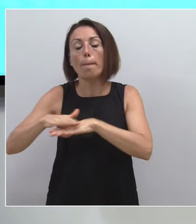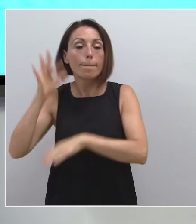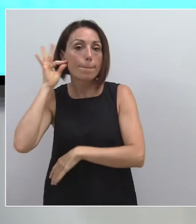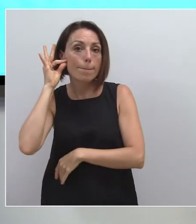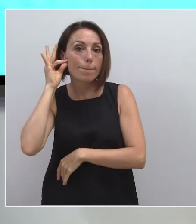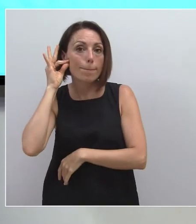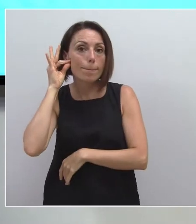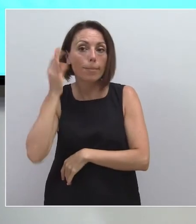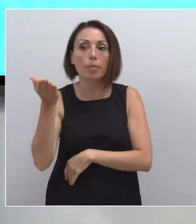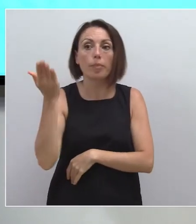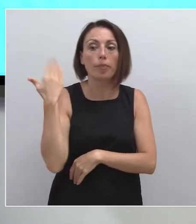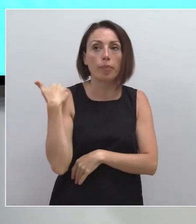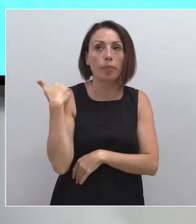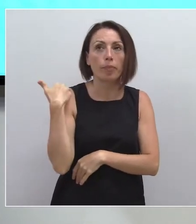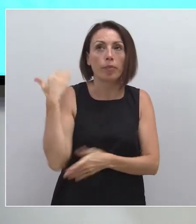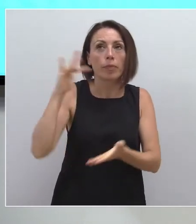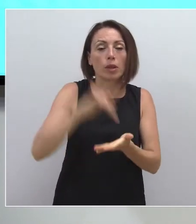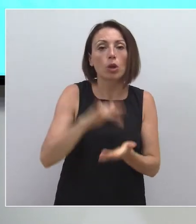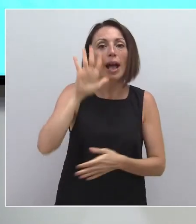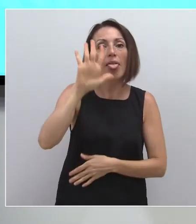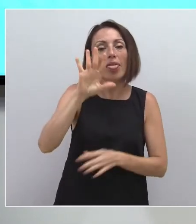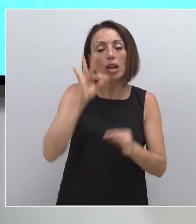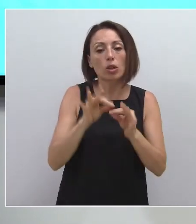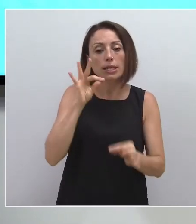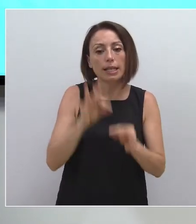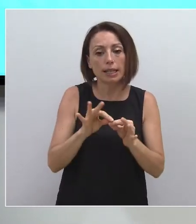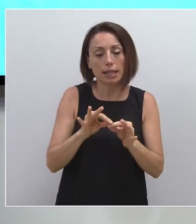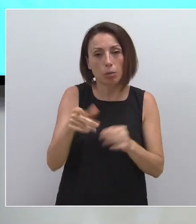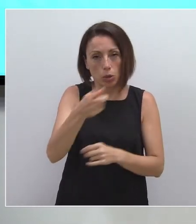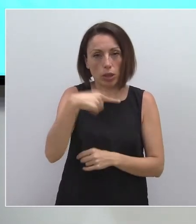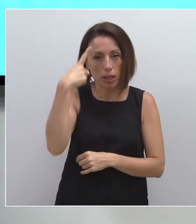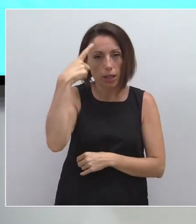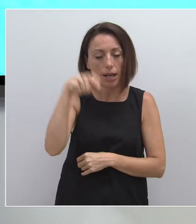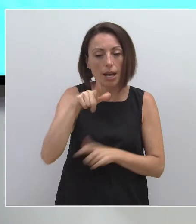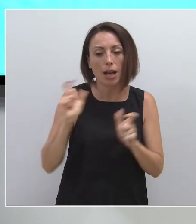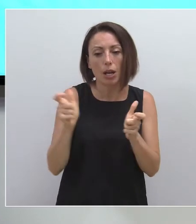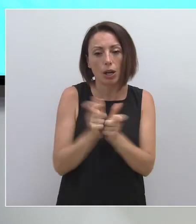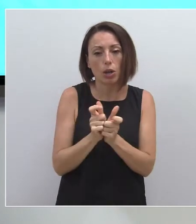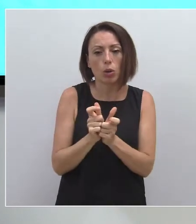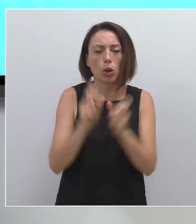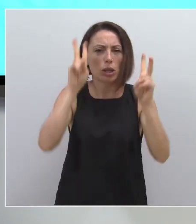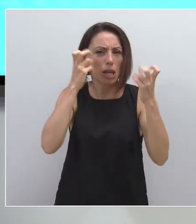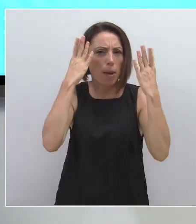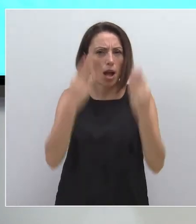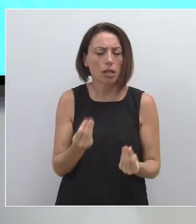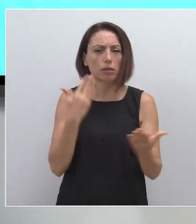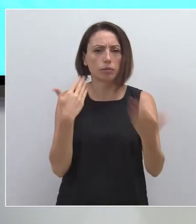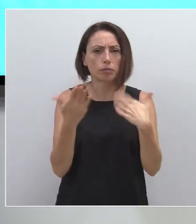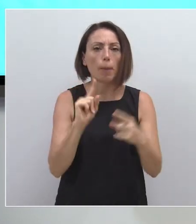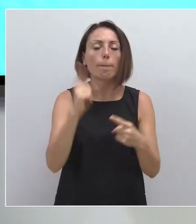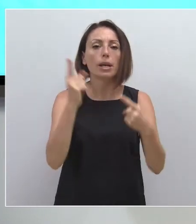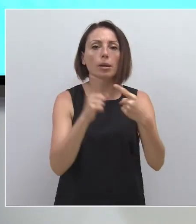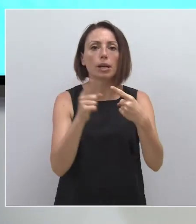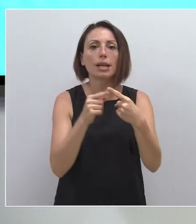se celebró el pasado 5 de septiembre, como todos ustedes recordarán. En esa reunión tratamos muchos temas. El primero de ellos fue